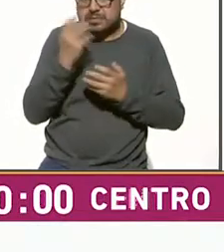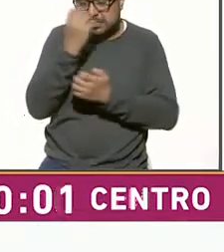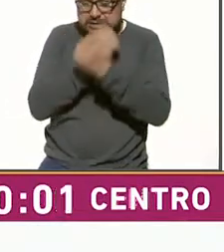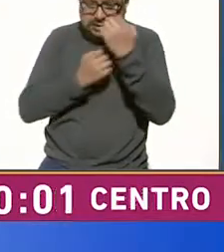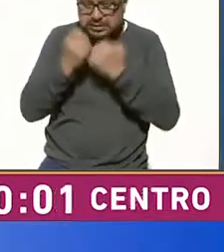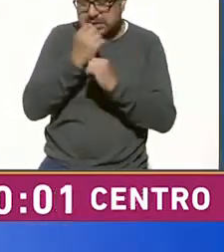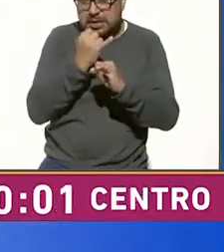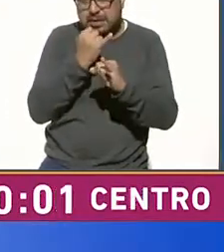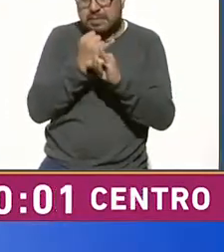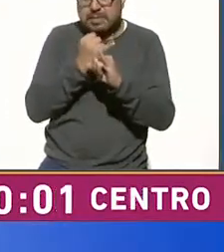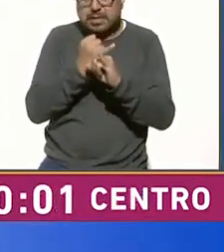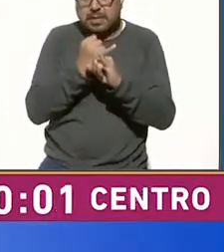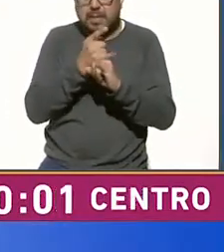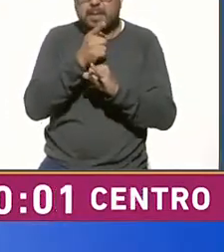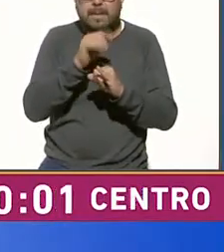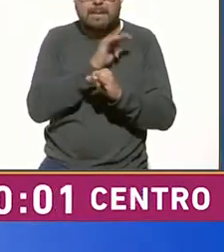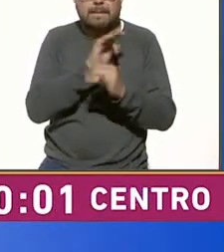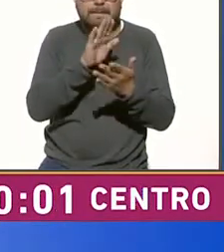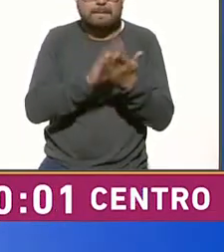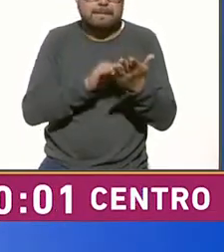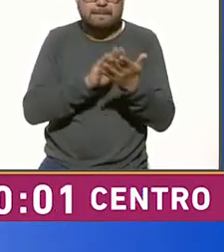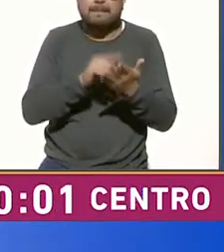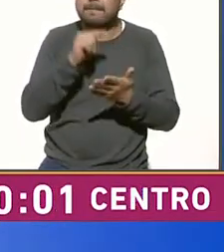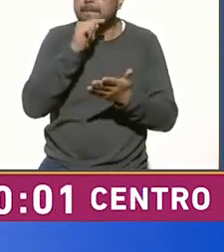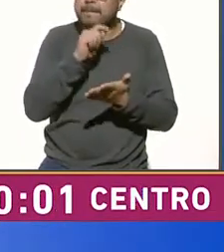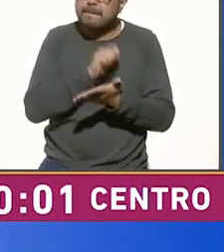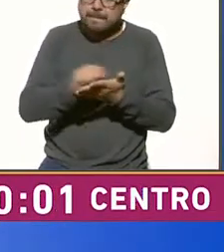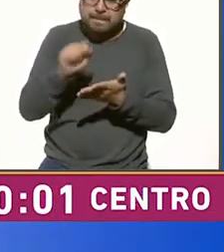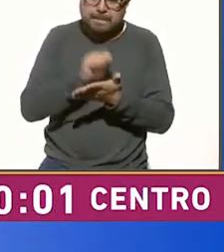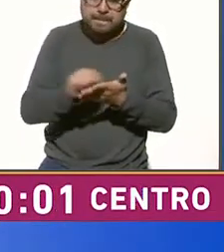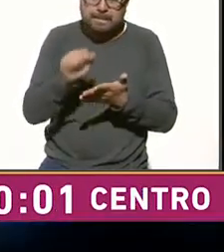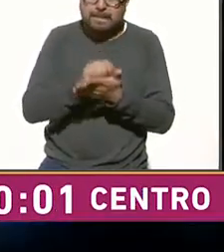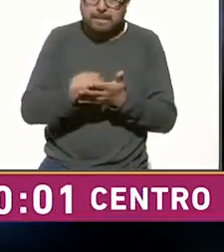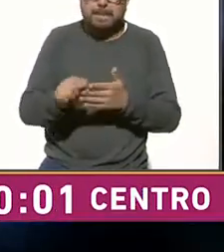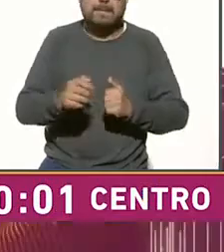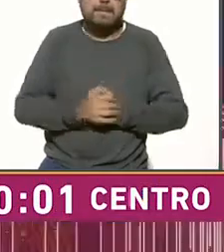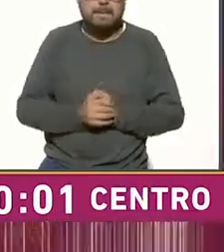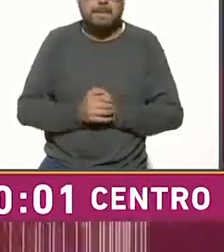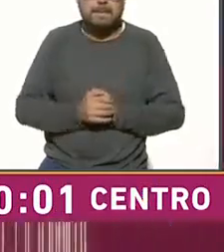admisión en línea. Así que agarren papel y lápiz y tomen nota de los pasos a seguir.